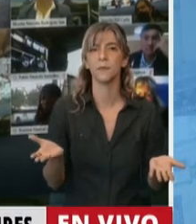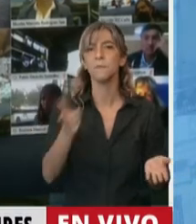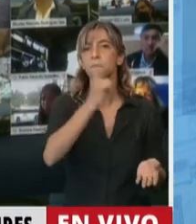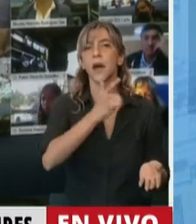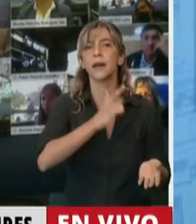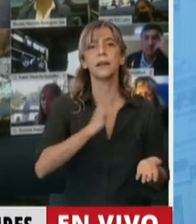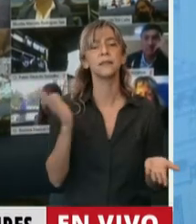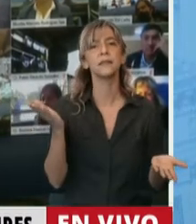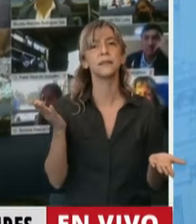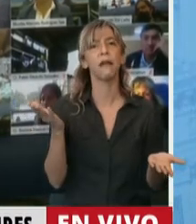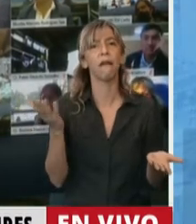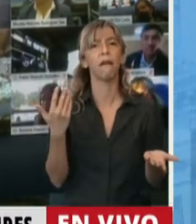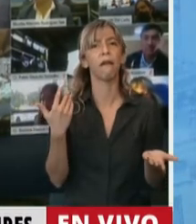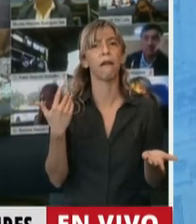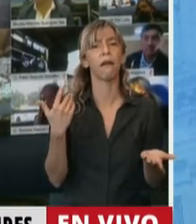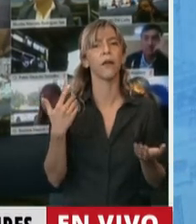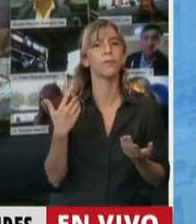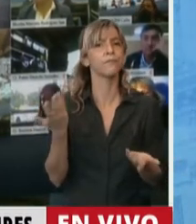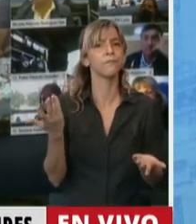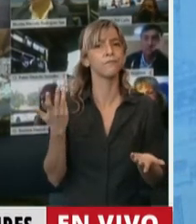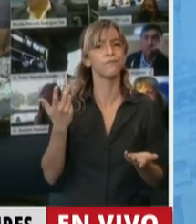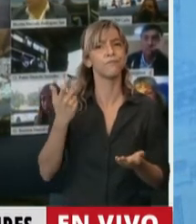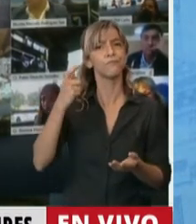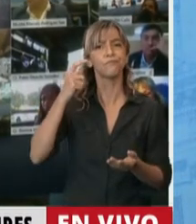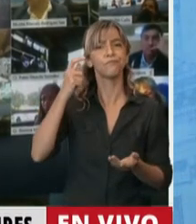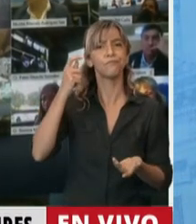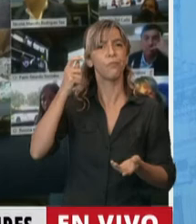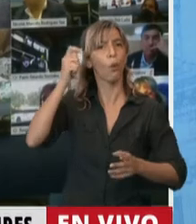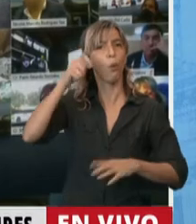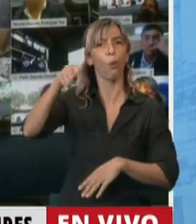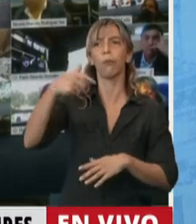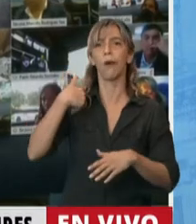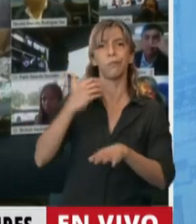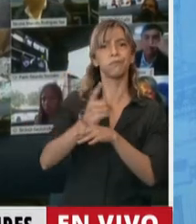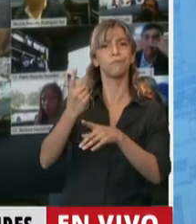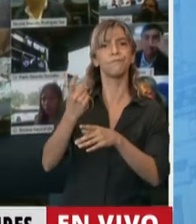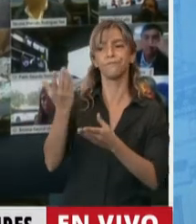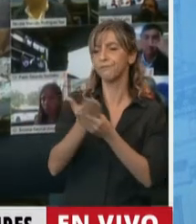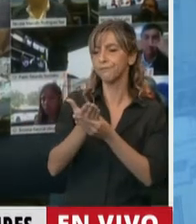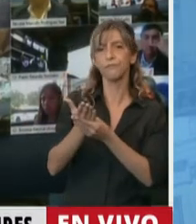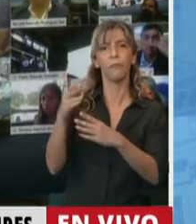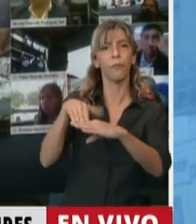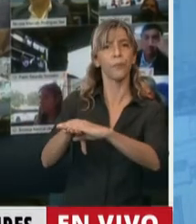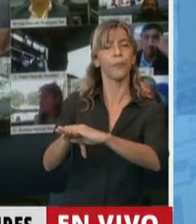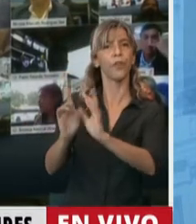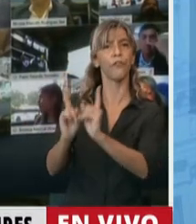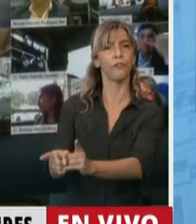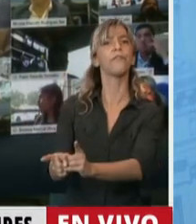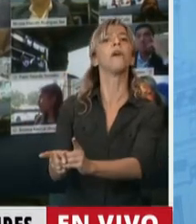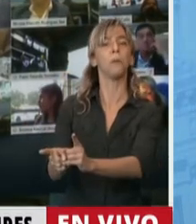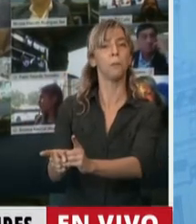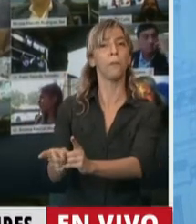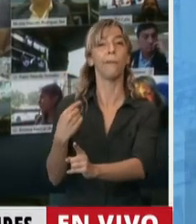cajón las causas que tienen que investigar y condenar a los responsables